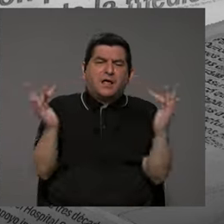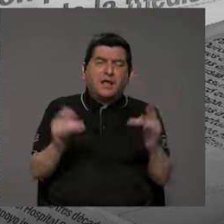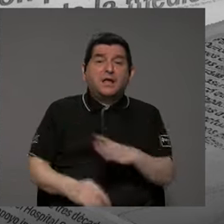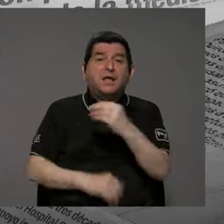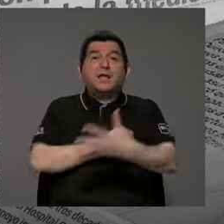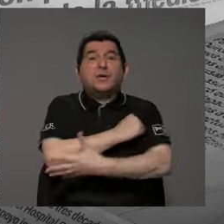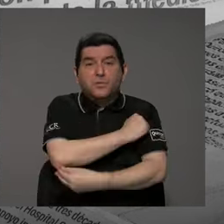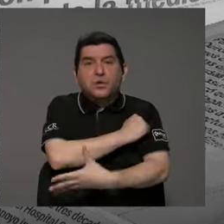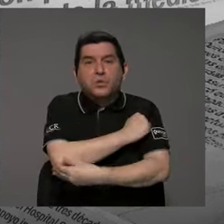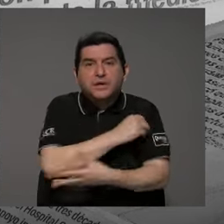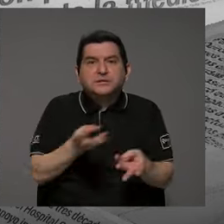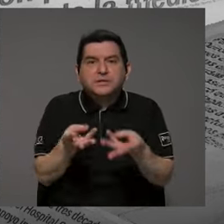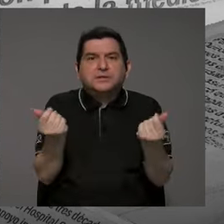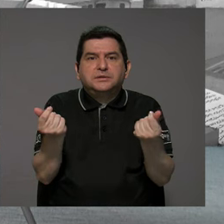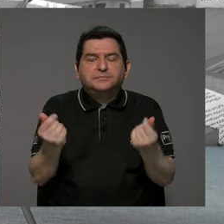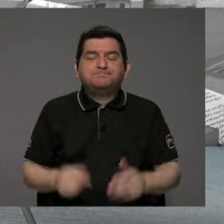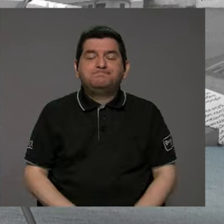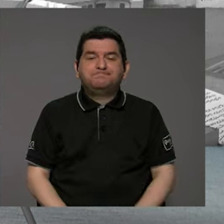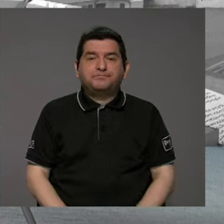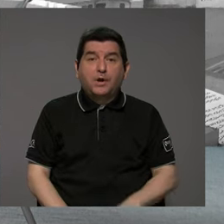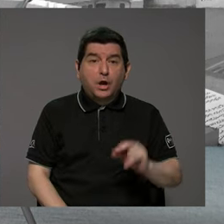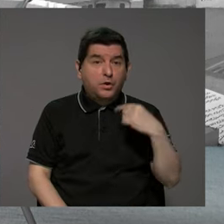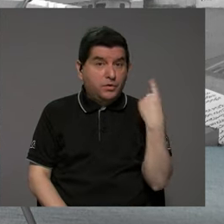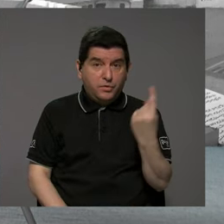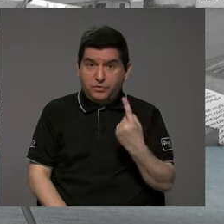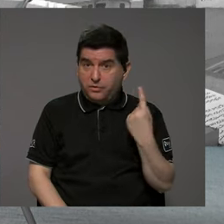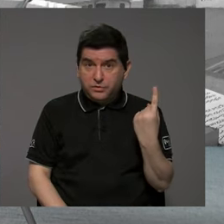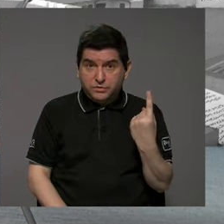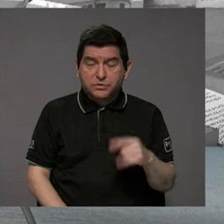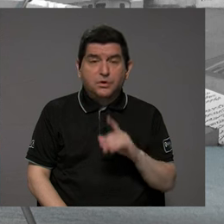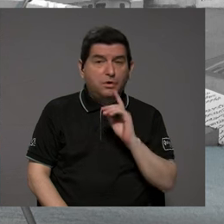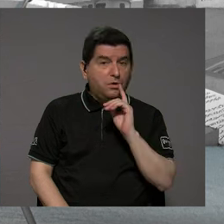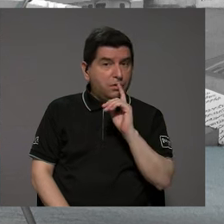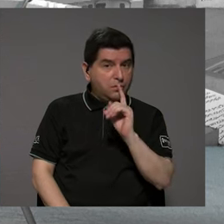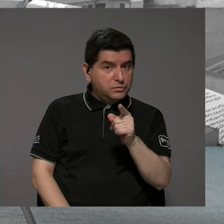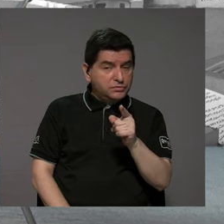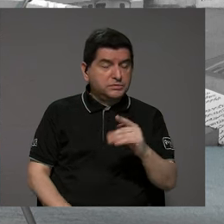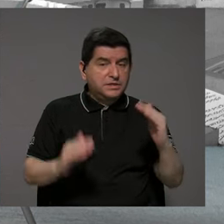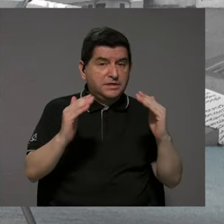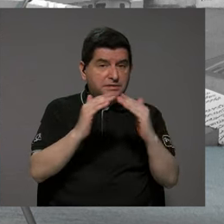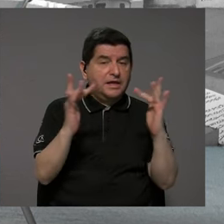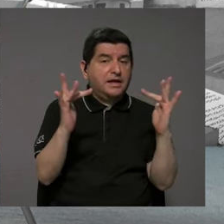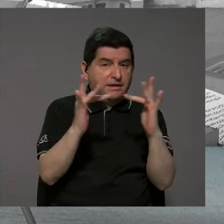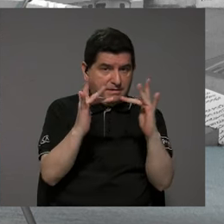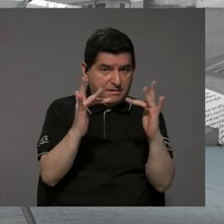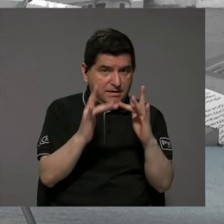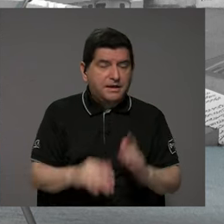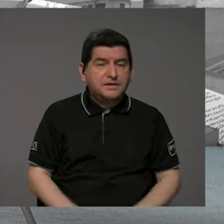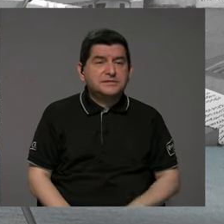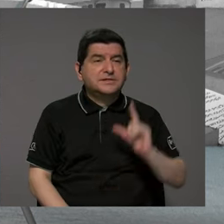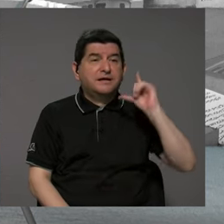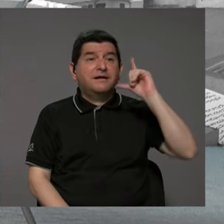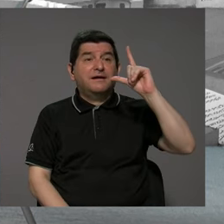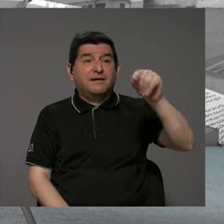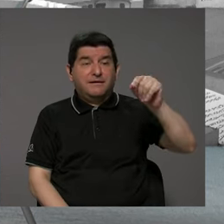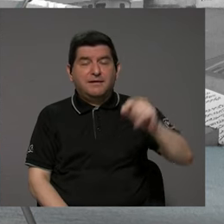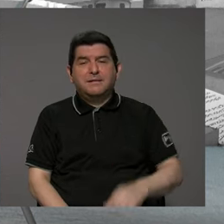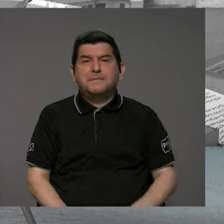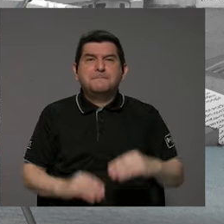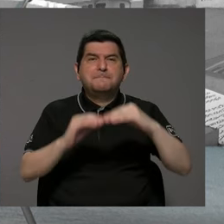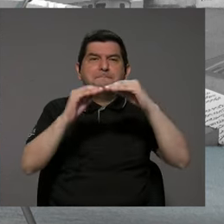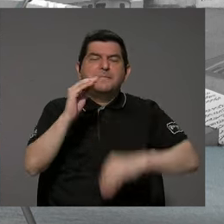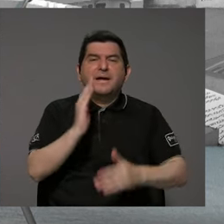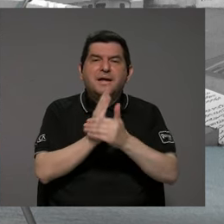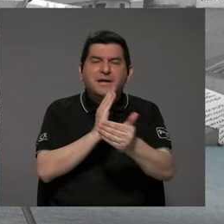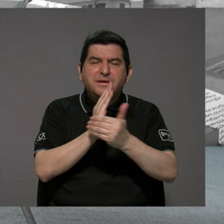más pobreza. Exactamente, y no solo eso, sino que además tenés que los hogares conectados, por ser zona rural, hay menos